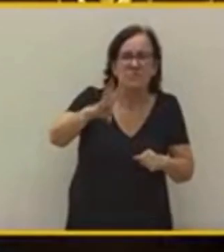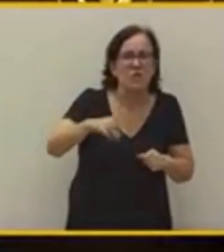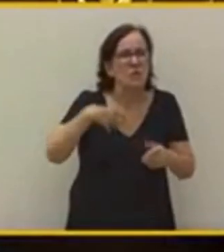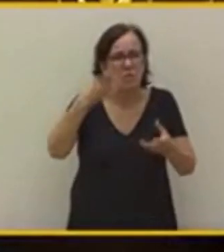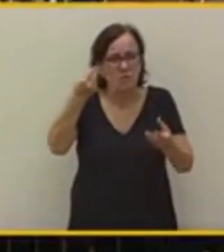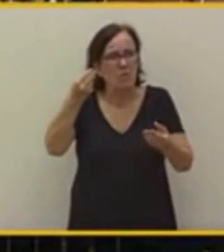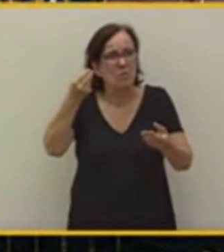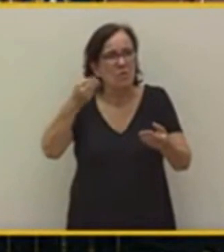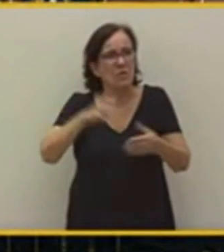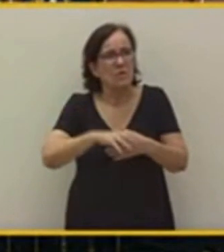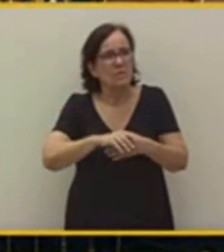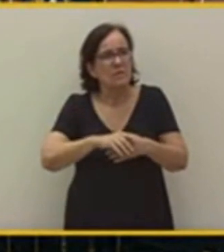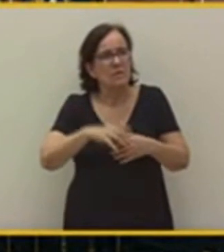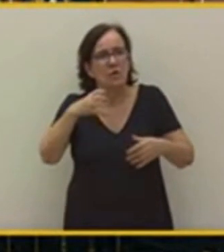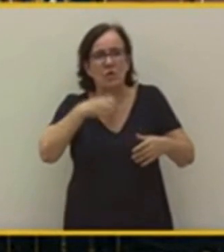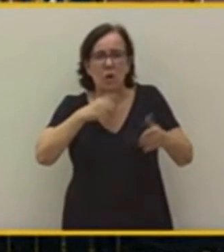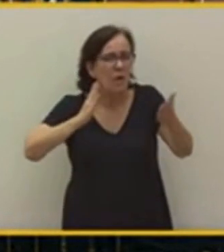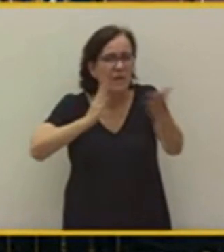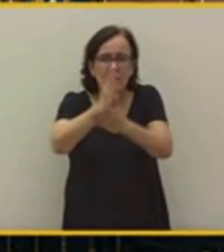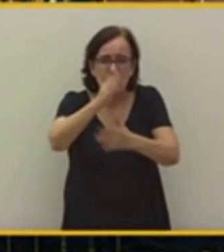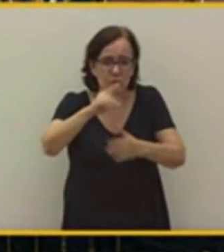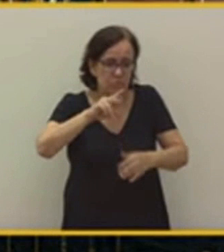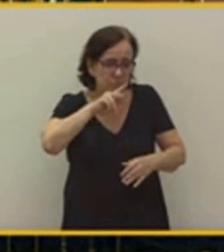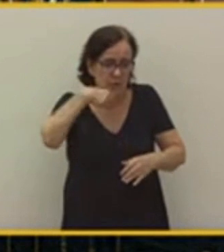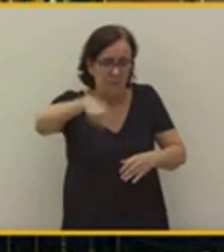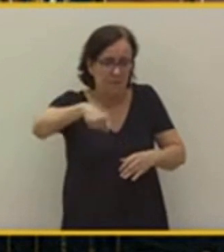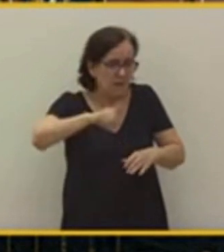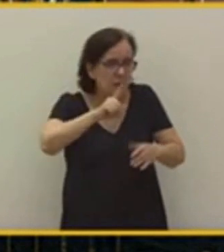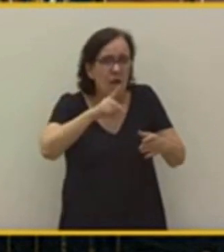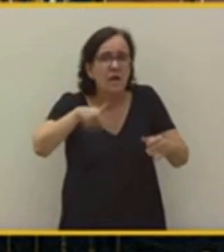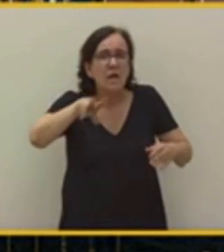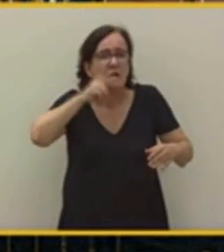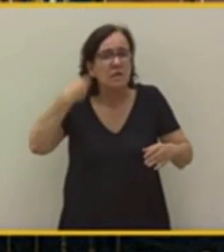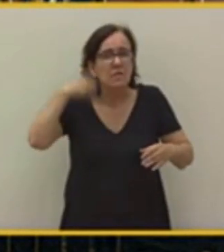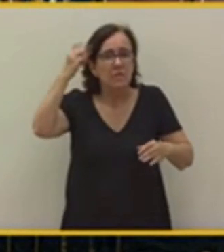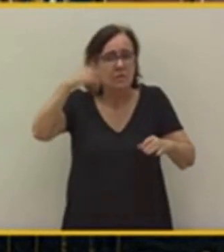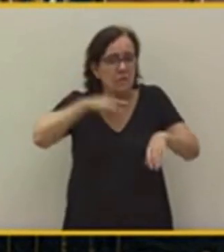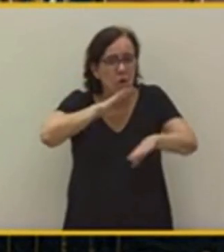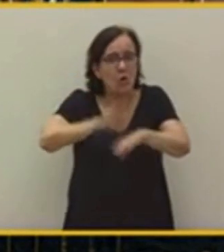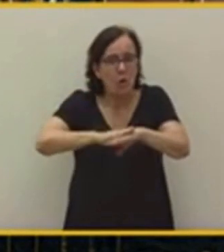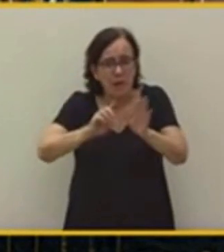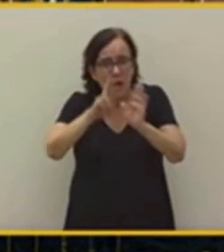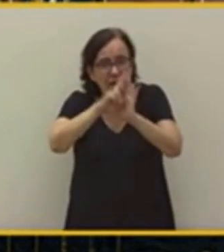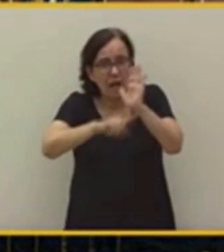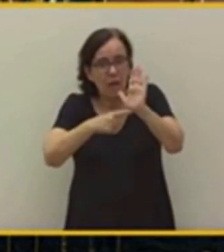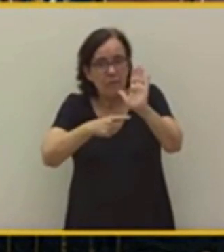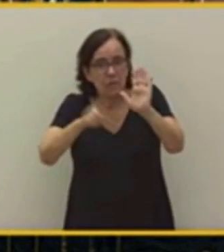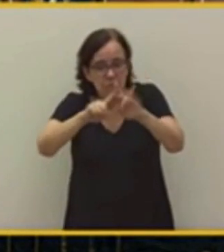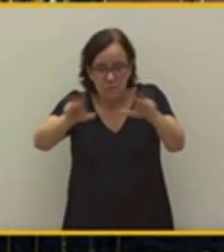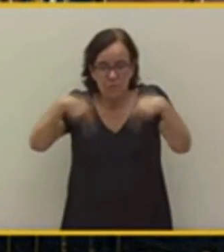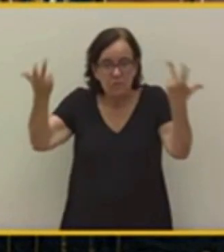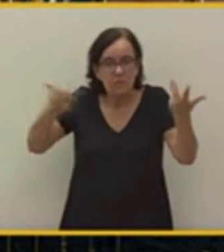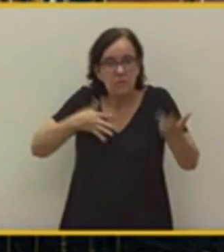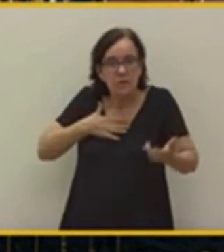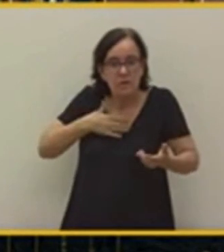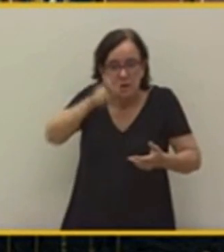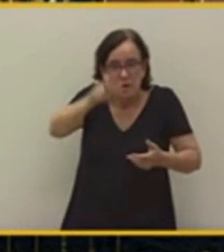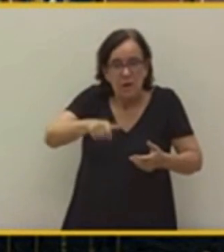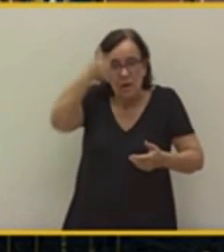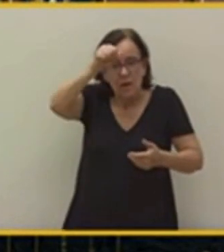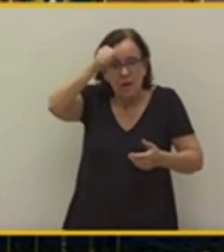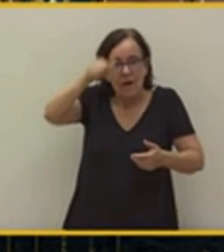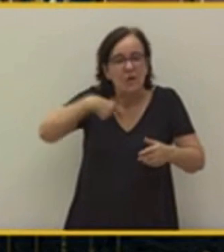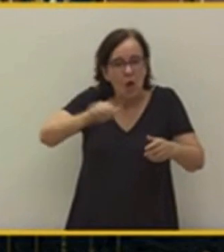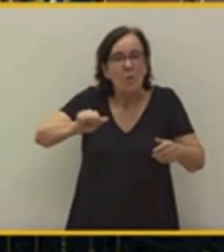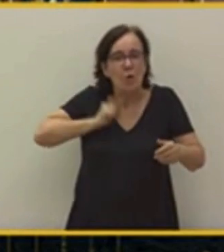La Rodríguez de Millán no puede interrumpir a un orador en uso de la palabra, con cumplimiento del reglamento. Deje hablar al señor Besteiro y luego ya